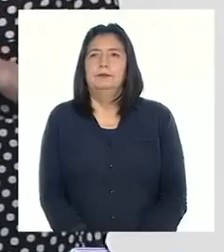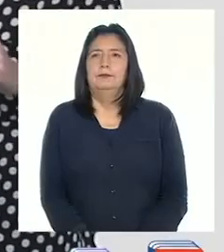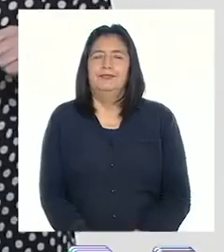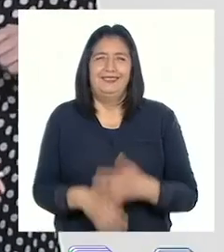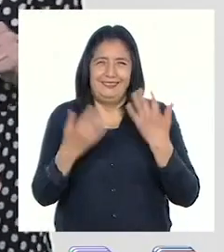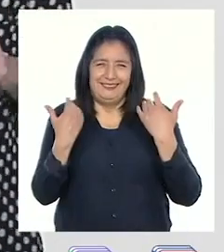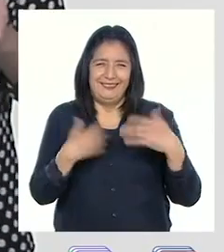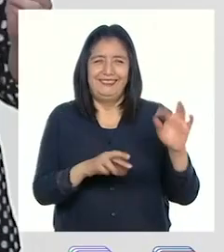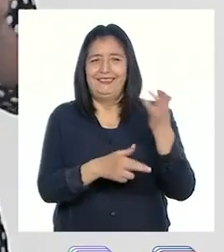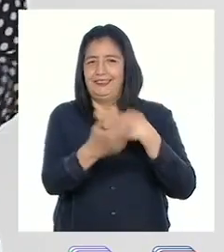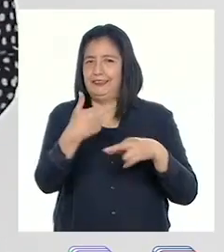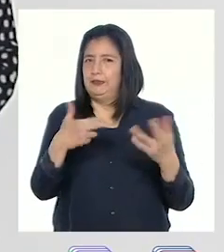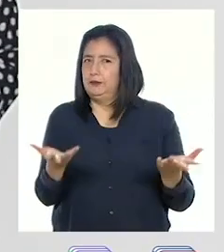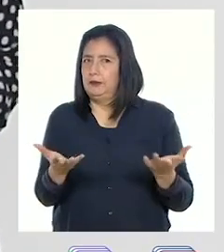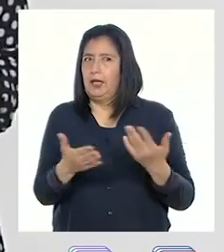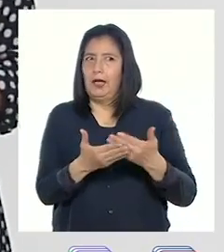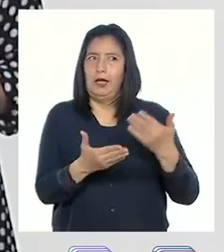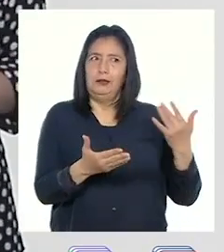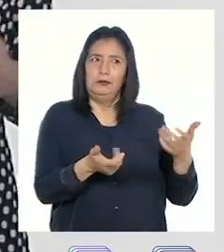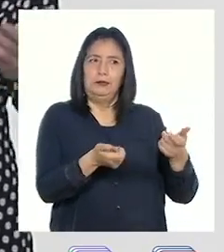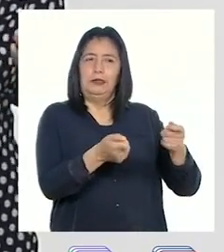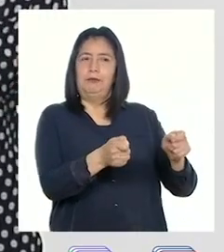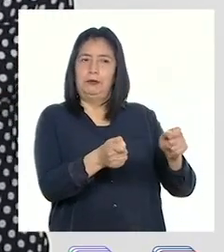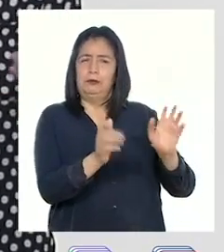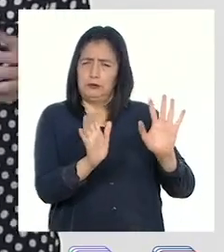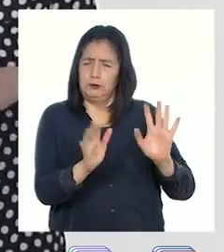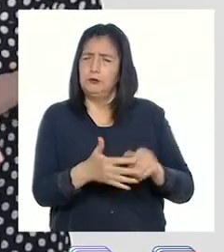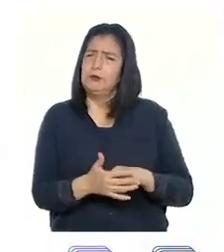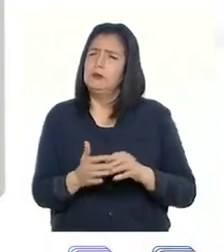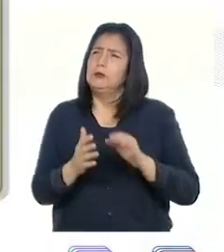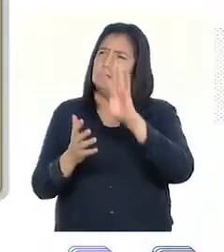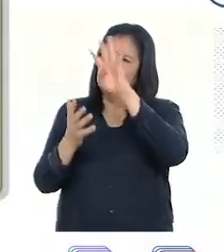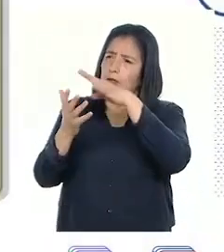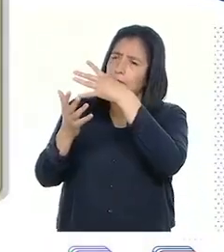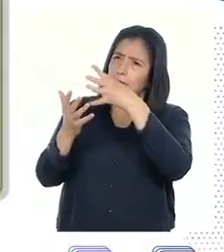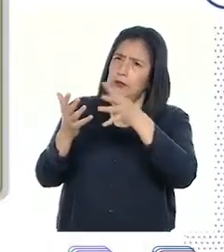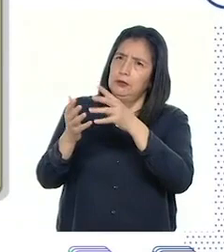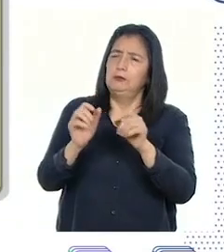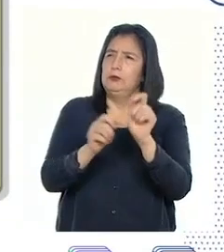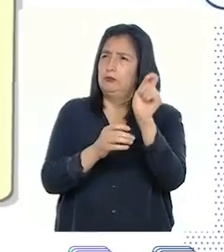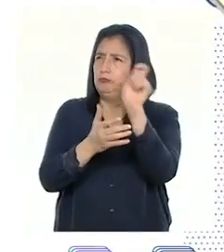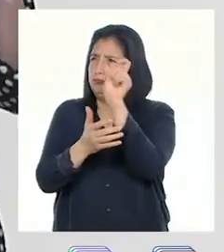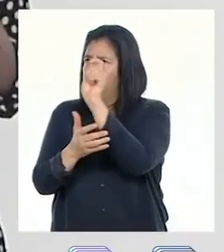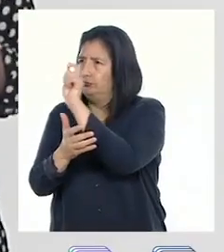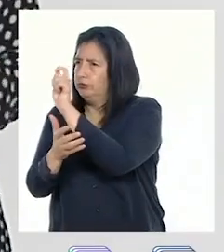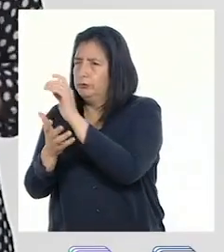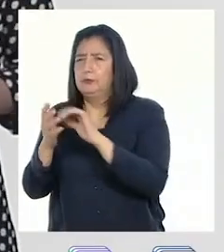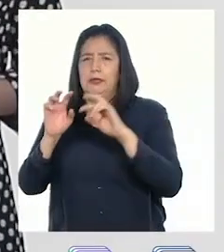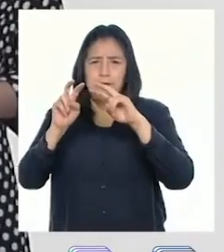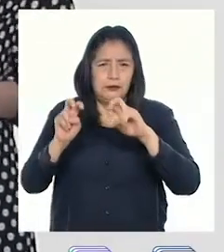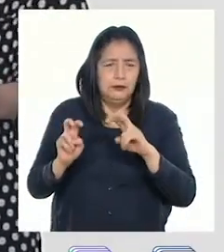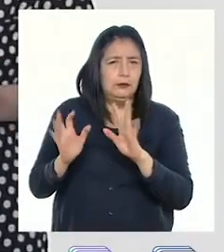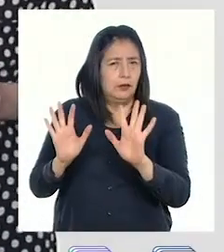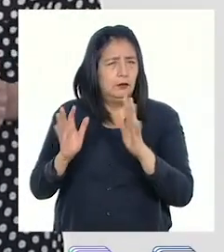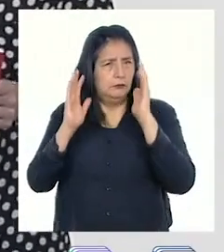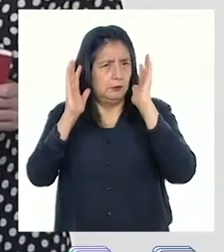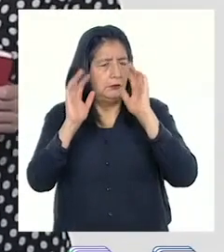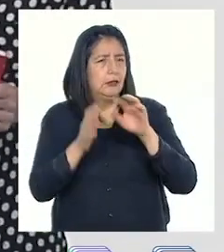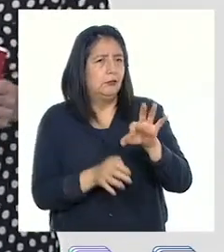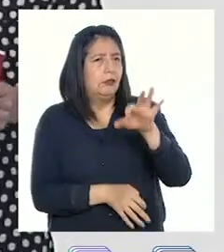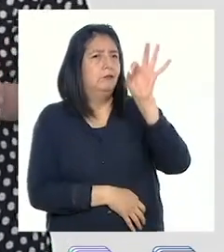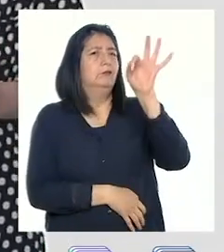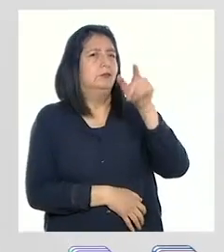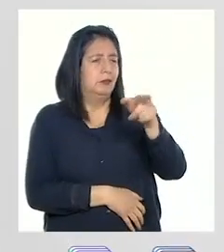Estamos de vuelta. Antes de irnos al corte, terminamos de completar nuestra tabla de investigación. Ahora vamos a escuchar los